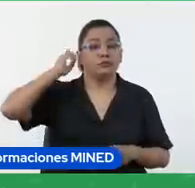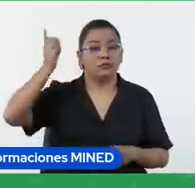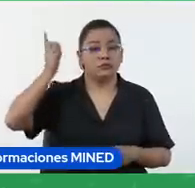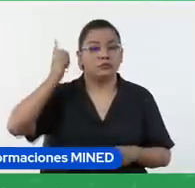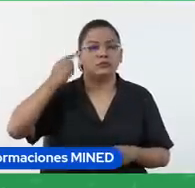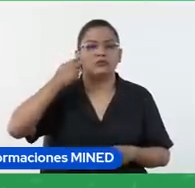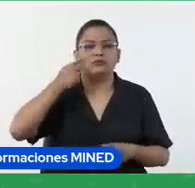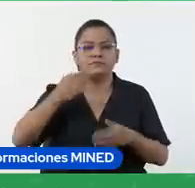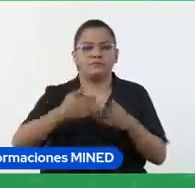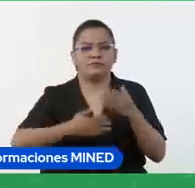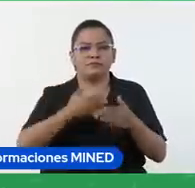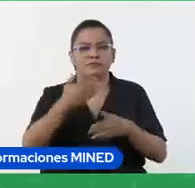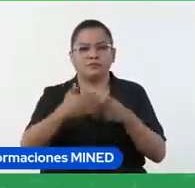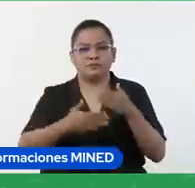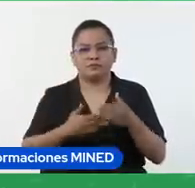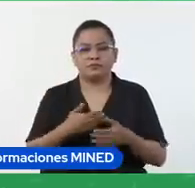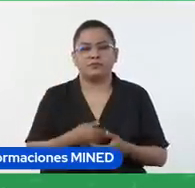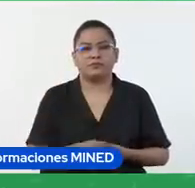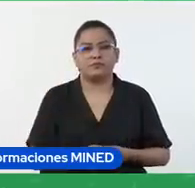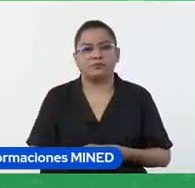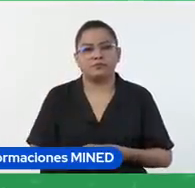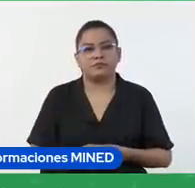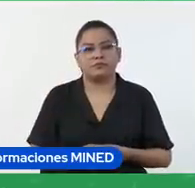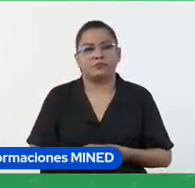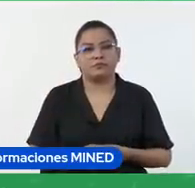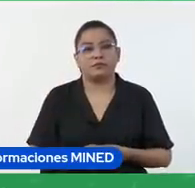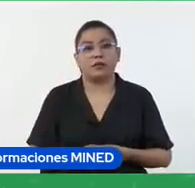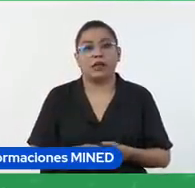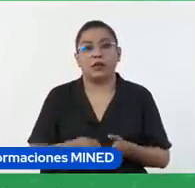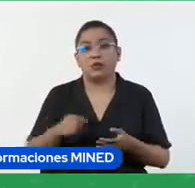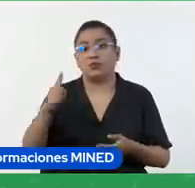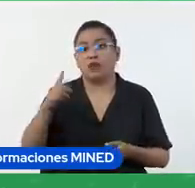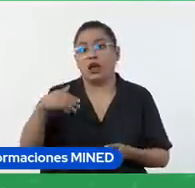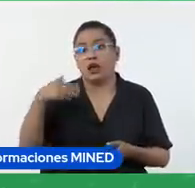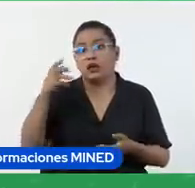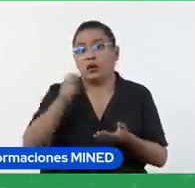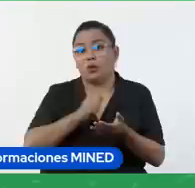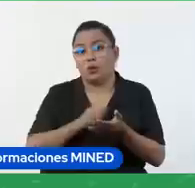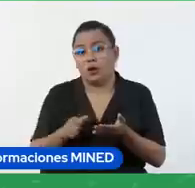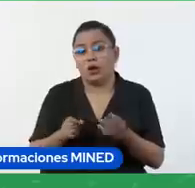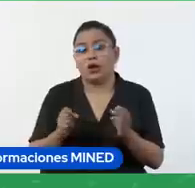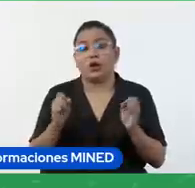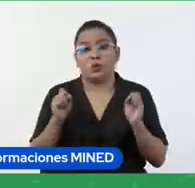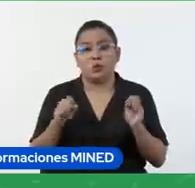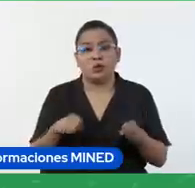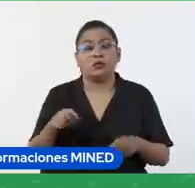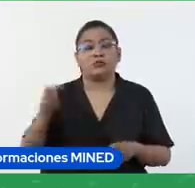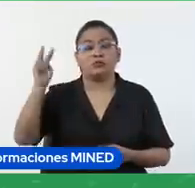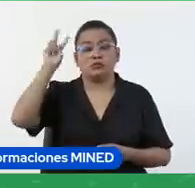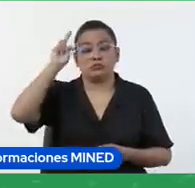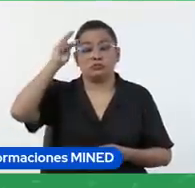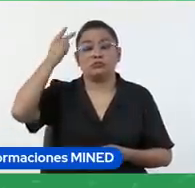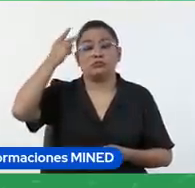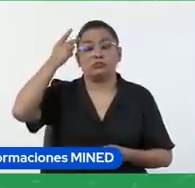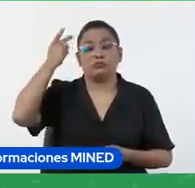progreso del estudiante durante todo el año lo que puede resultar muy significativo